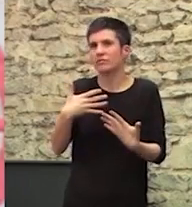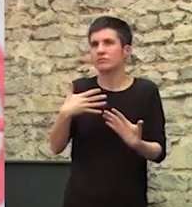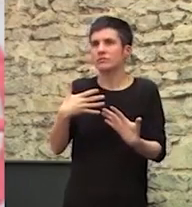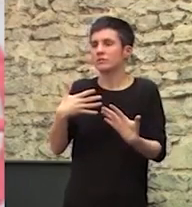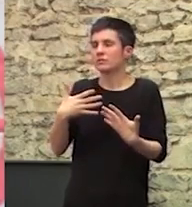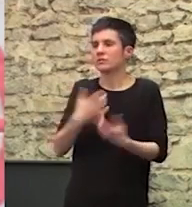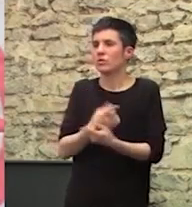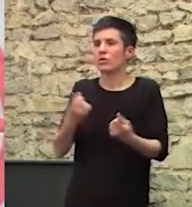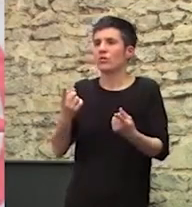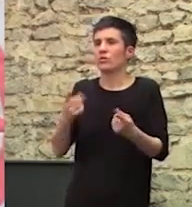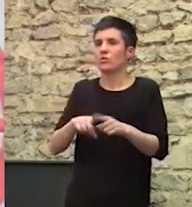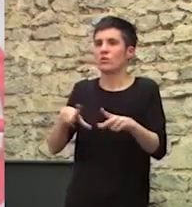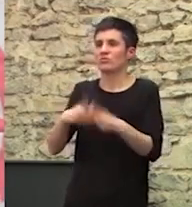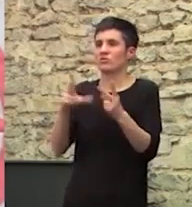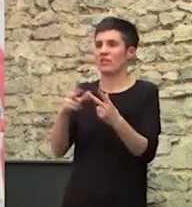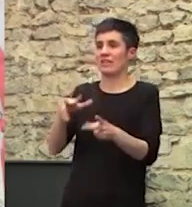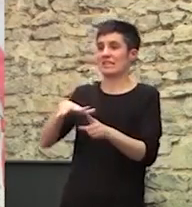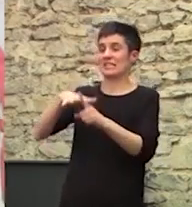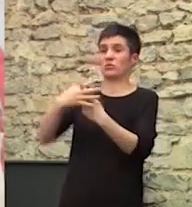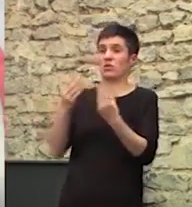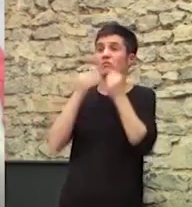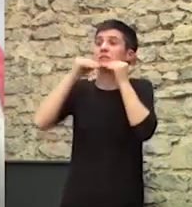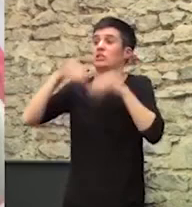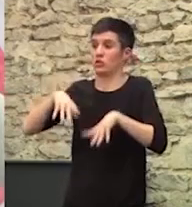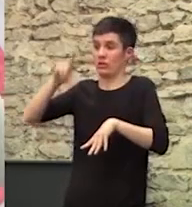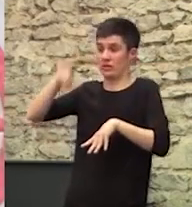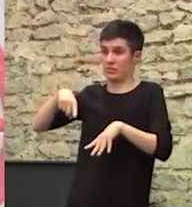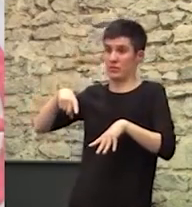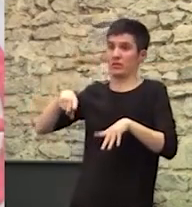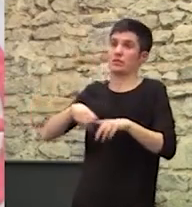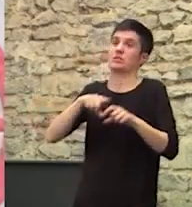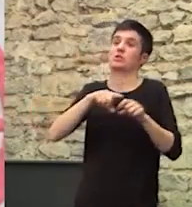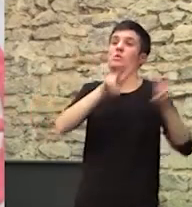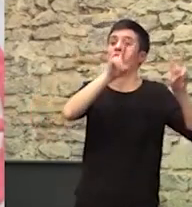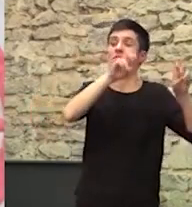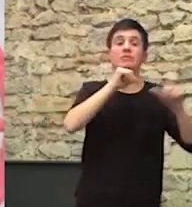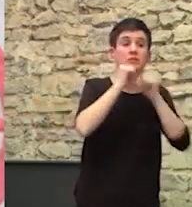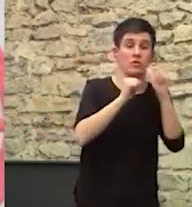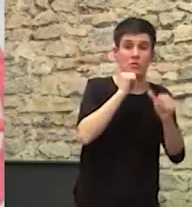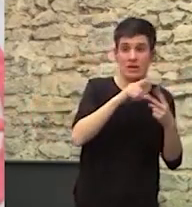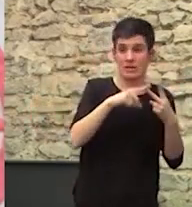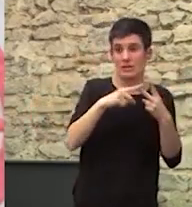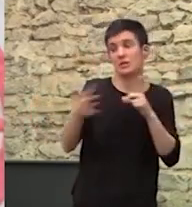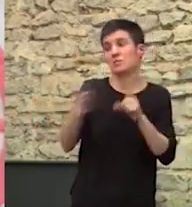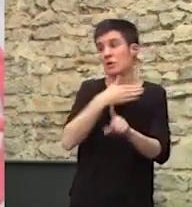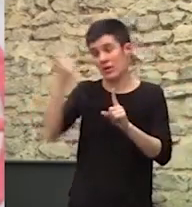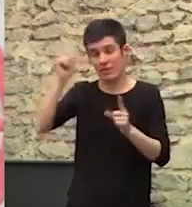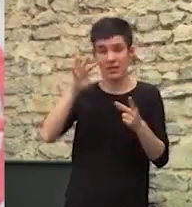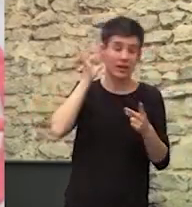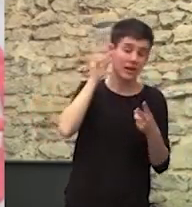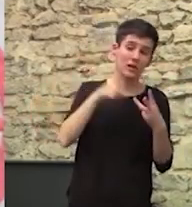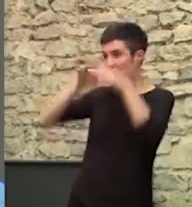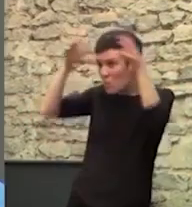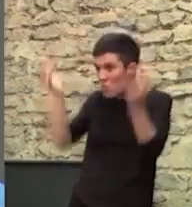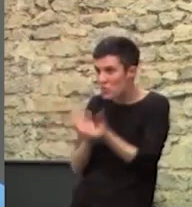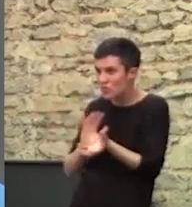todo lo que hay en la actualidad en todo lo que hay en la historia que es feminismo romaní violencia de género y